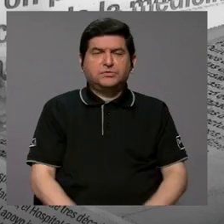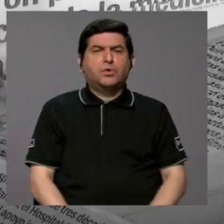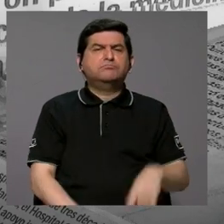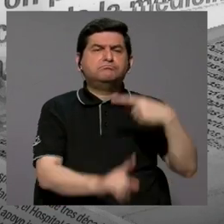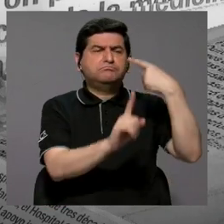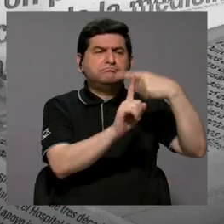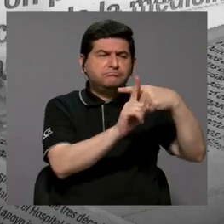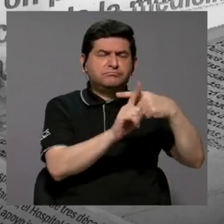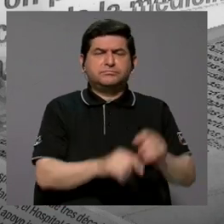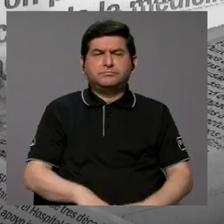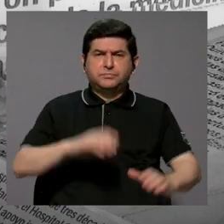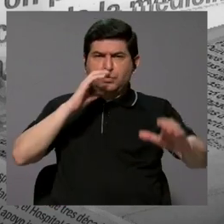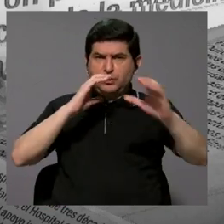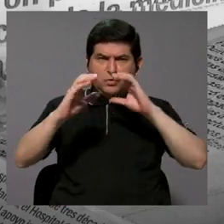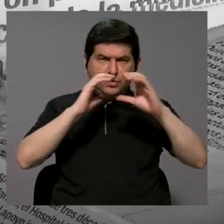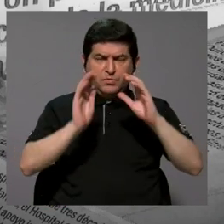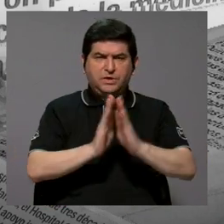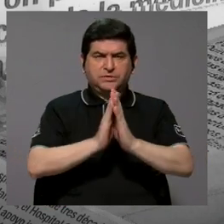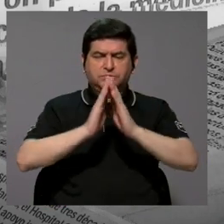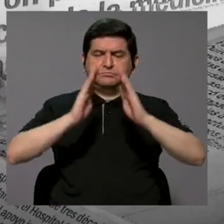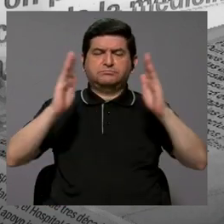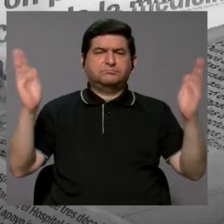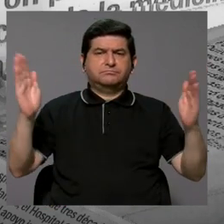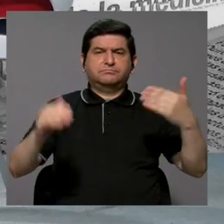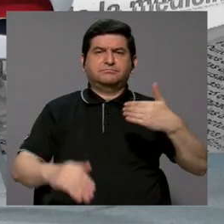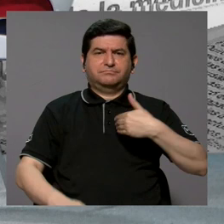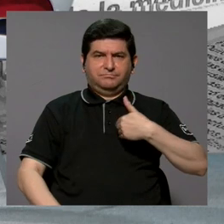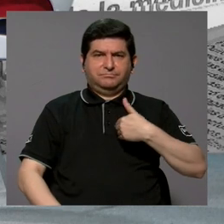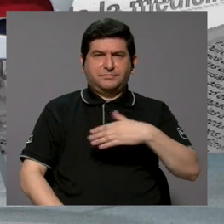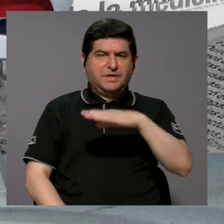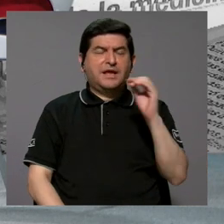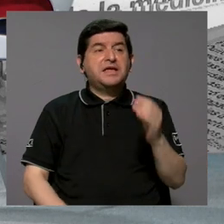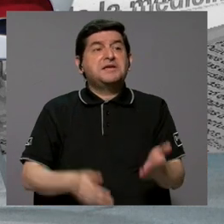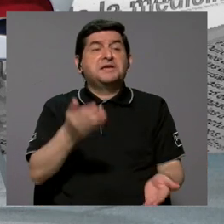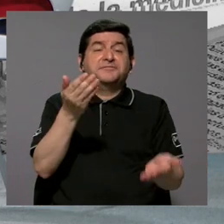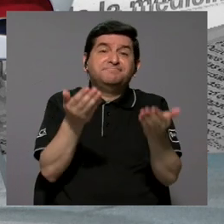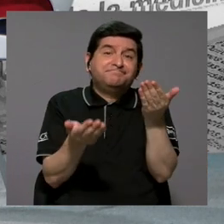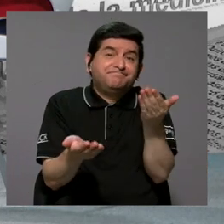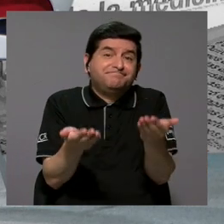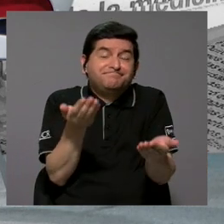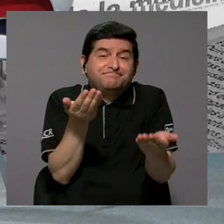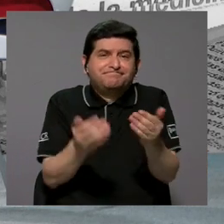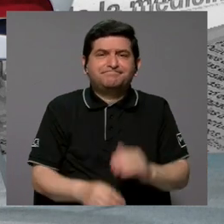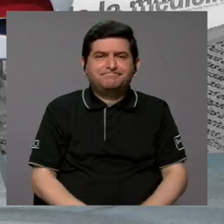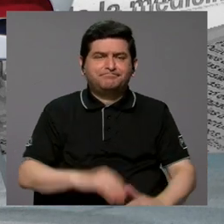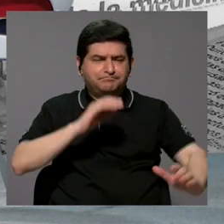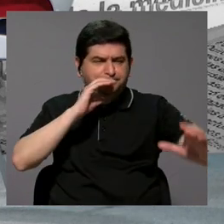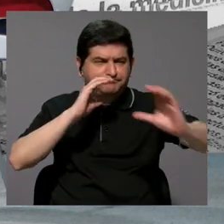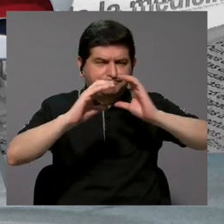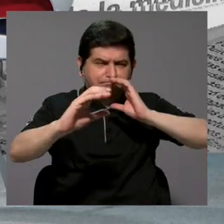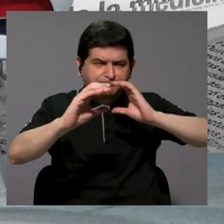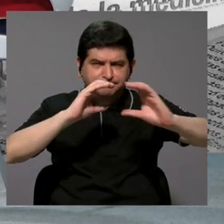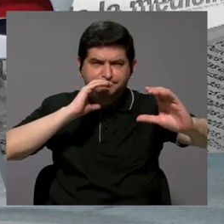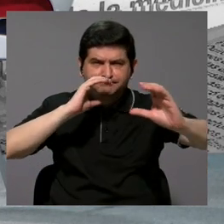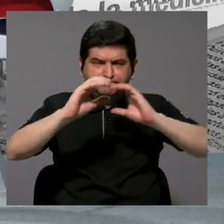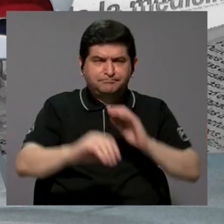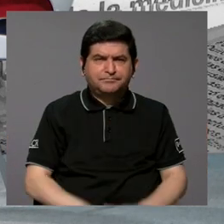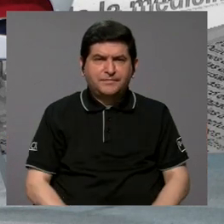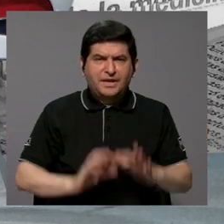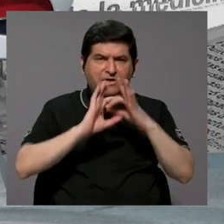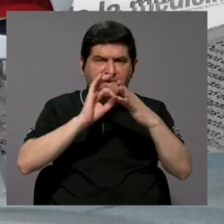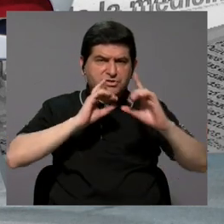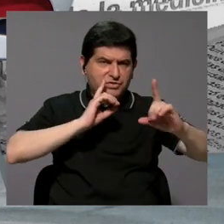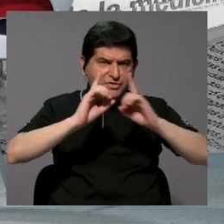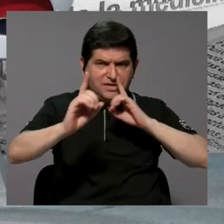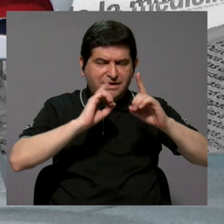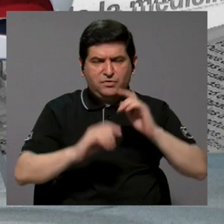es que hay una línea de comunicación abierta y una posible comunicación en cuanto a